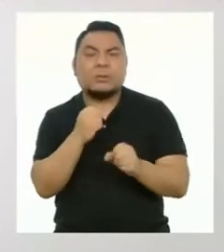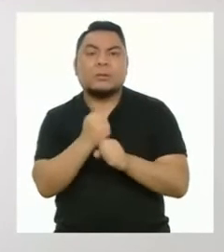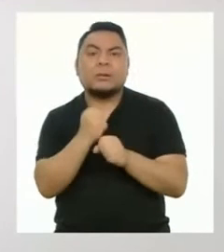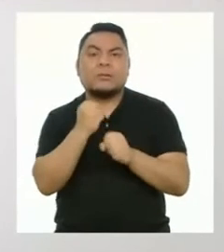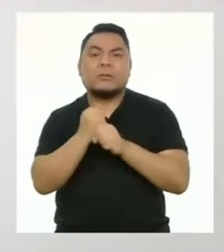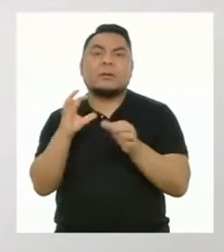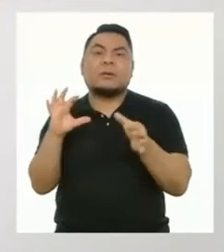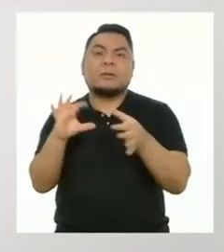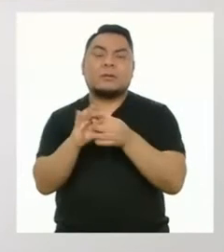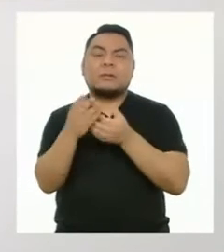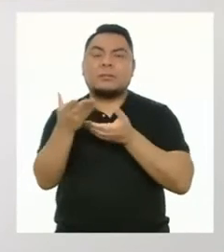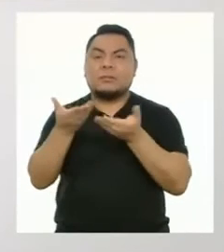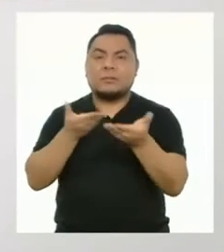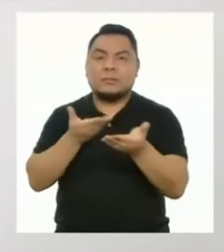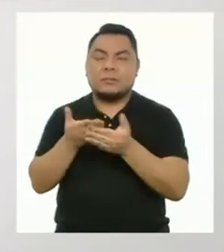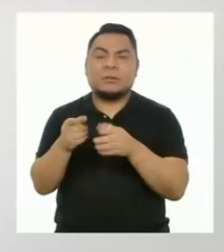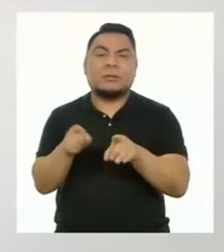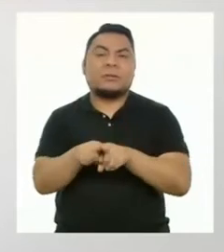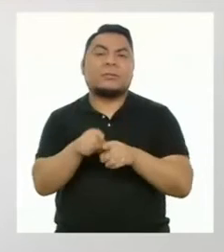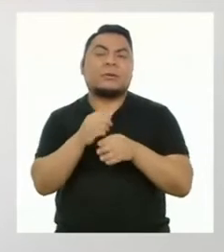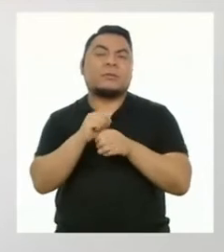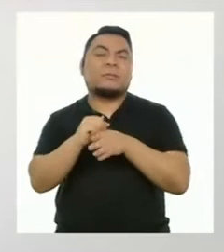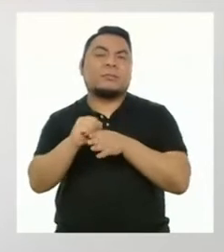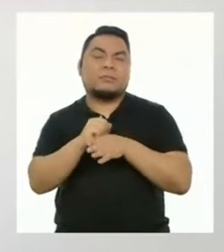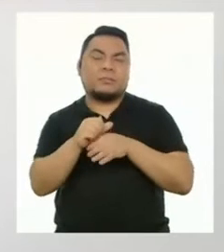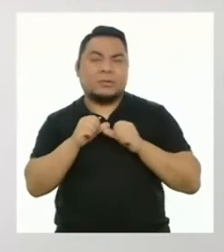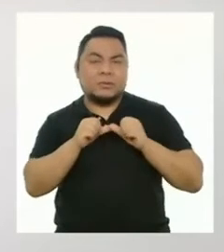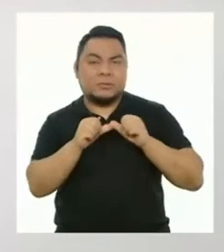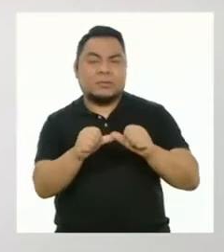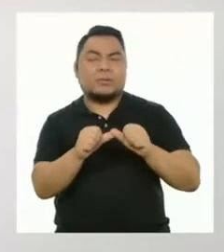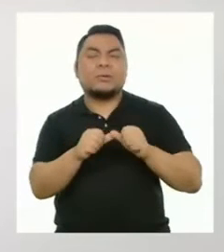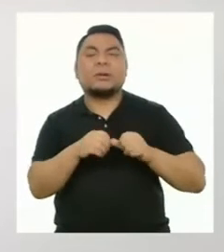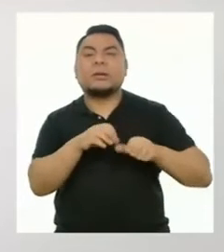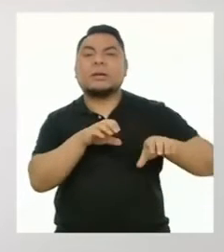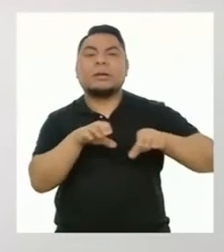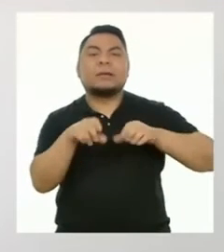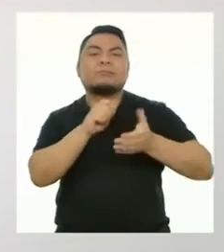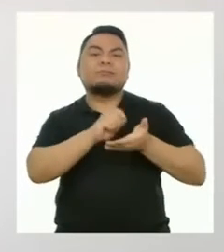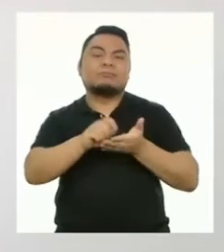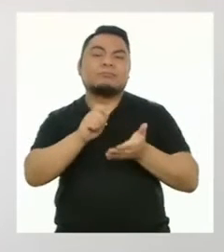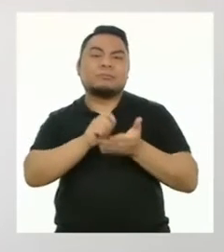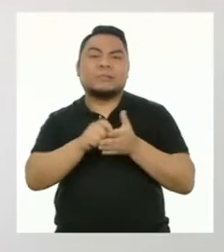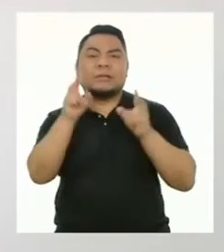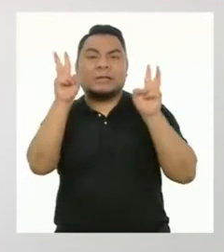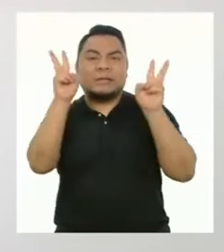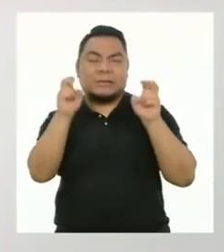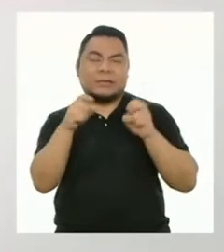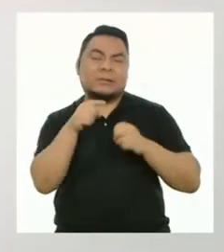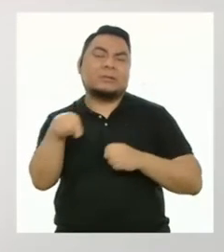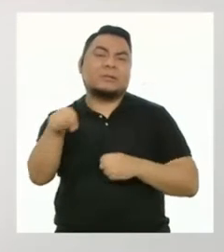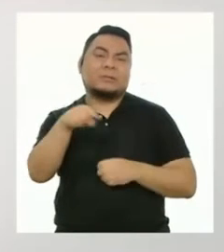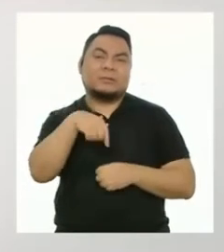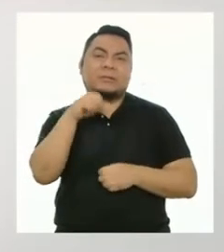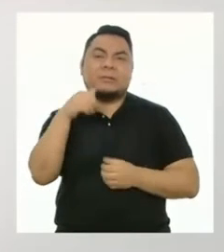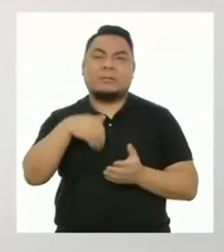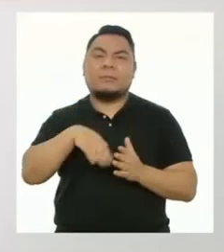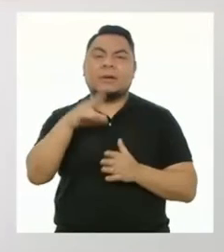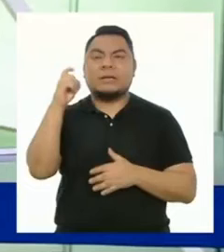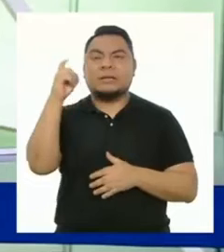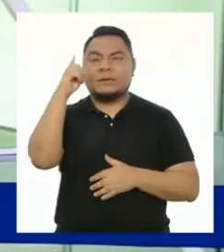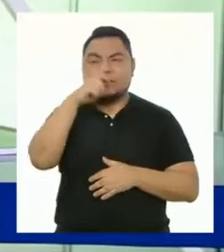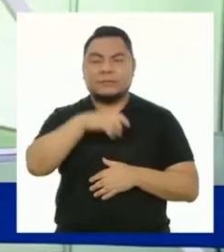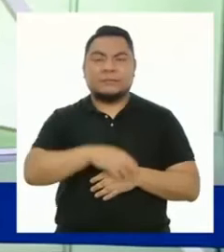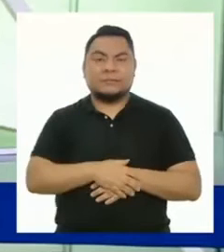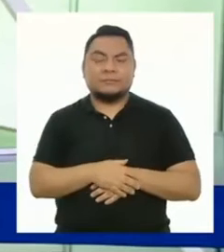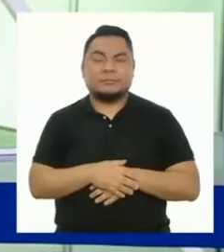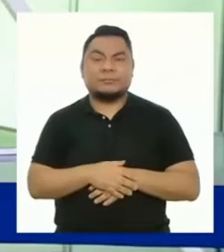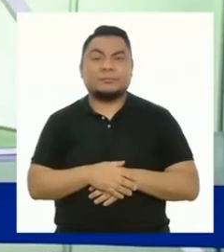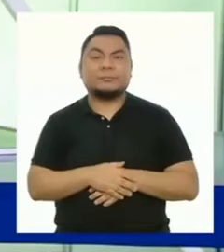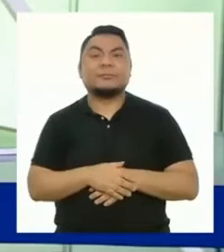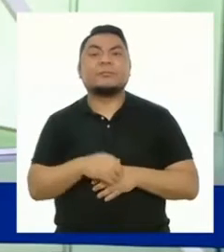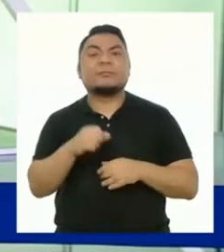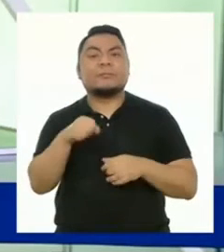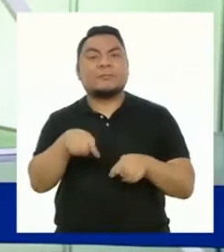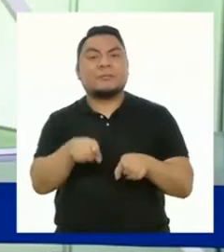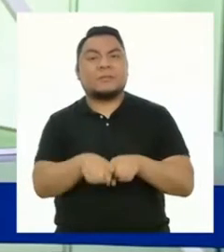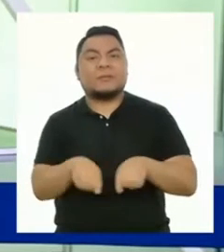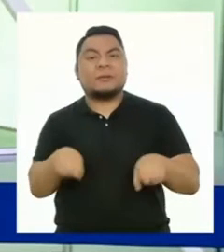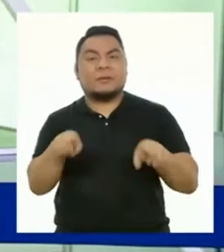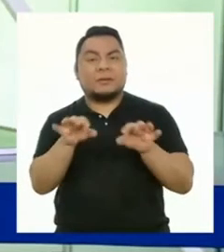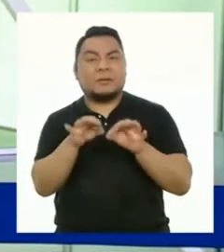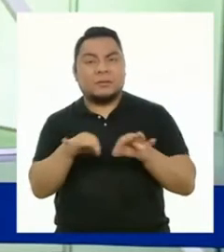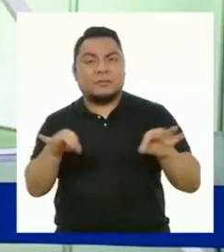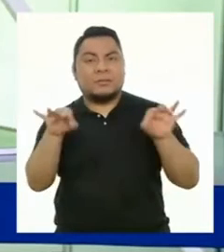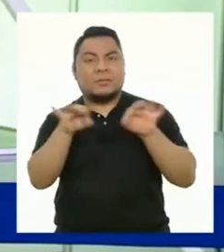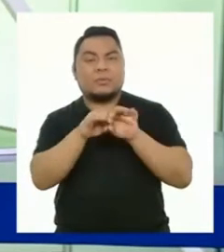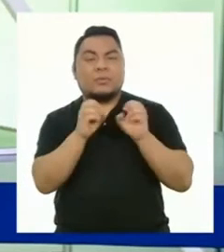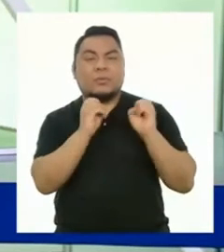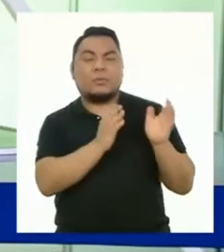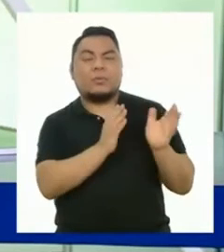cooperativo virtual o la práctica constante de ejercicios de los temas que nos son más complejos. También es importante trabajar